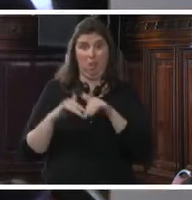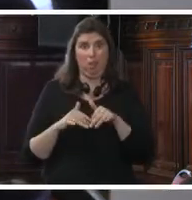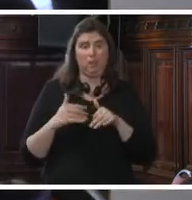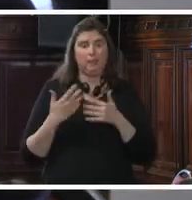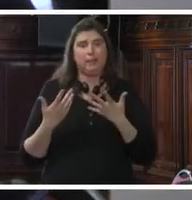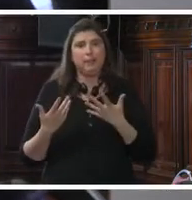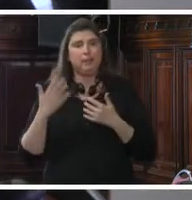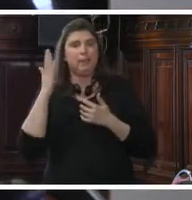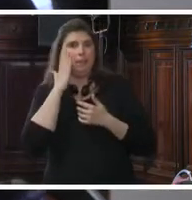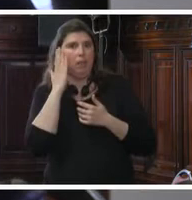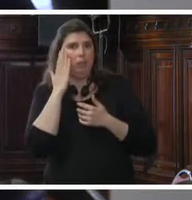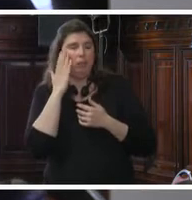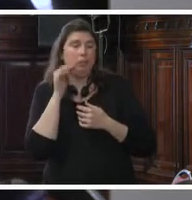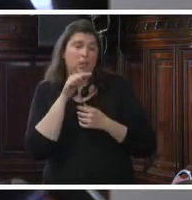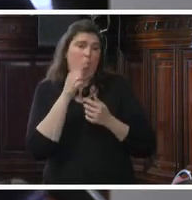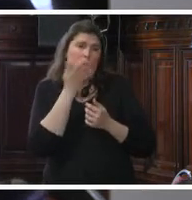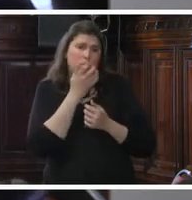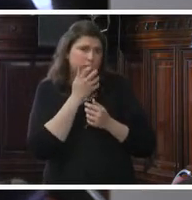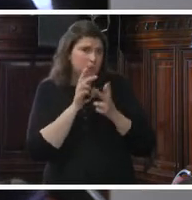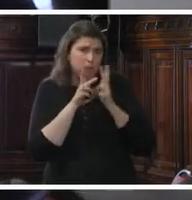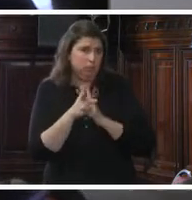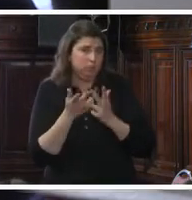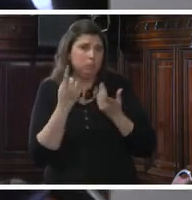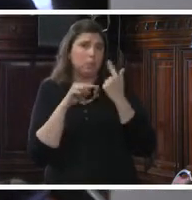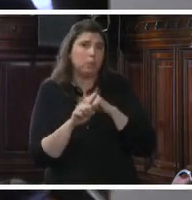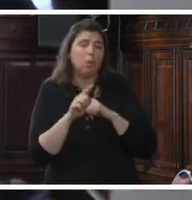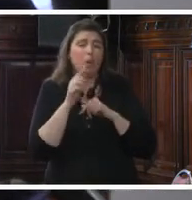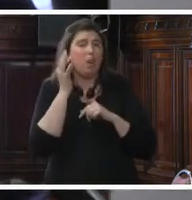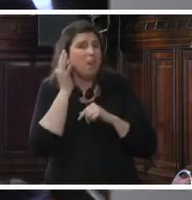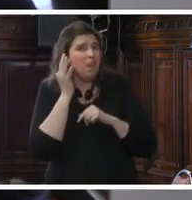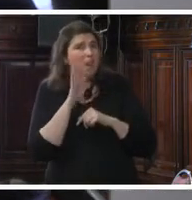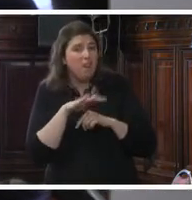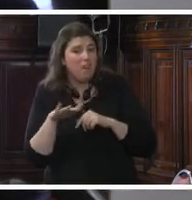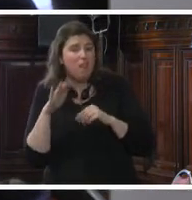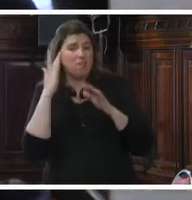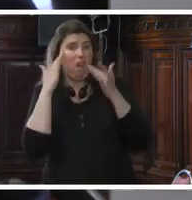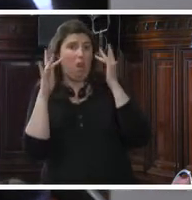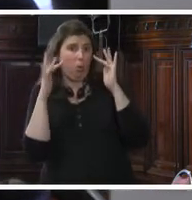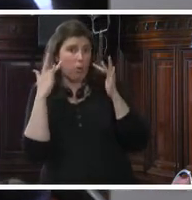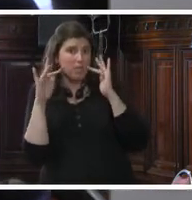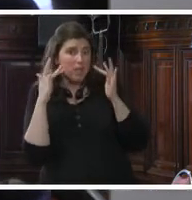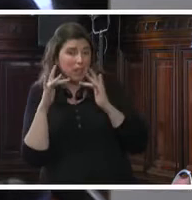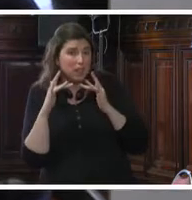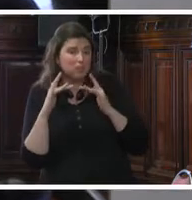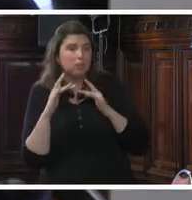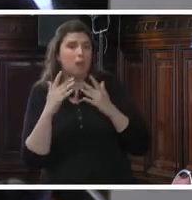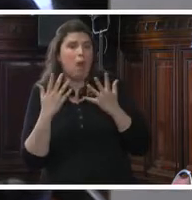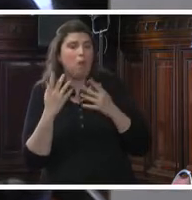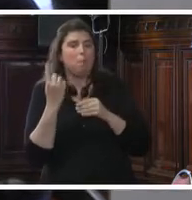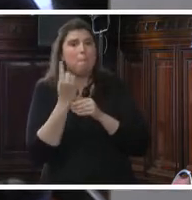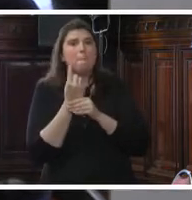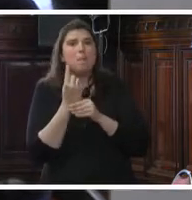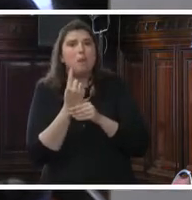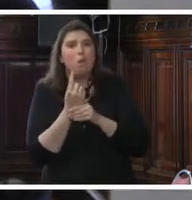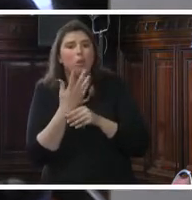desgraciadamente, esto es un horror decirlo, pero las niñas, las adolescentes, lo primero que tienen que